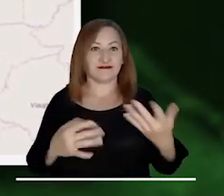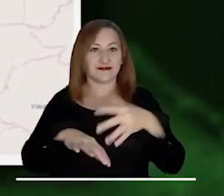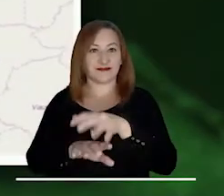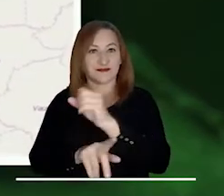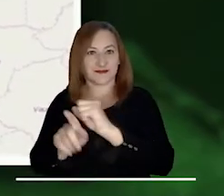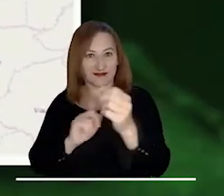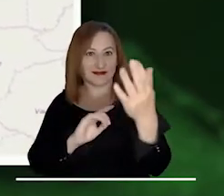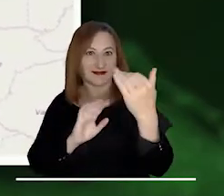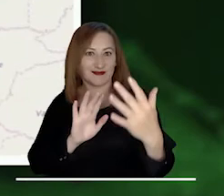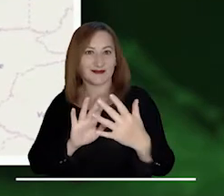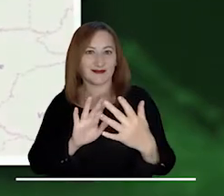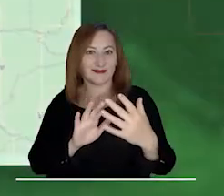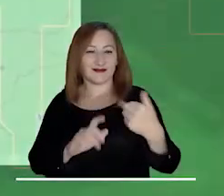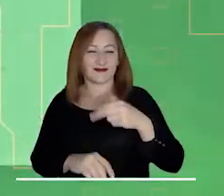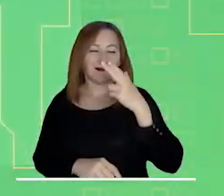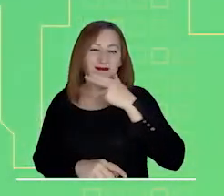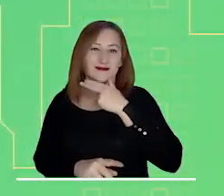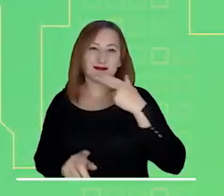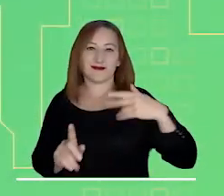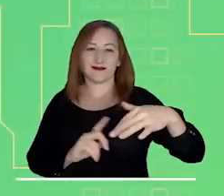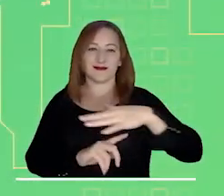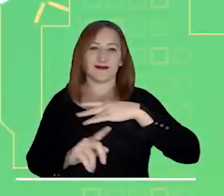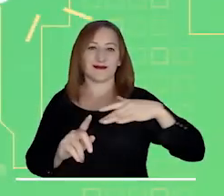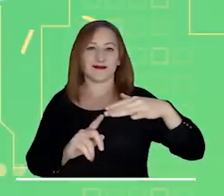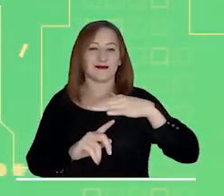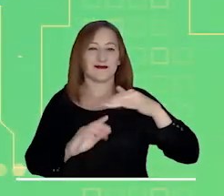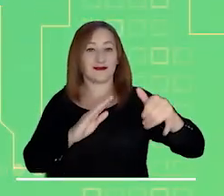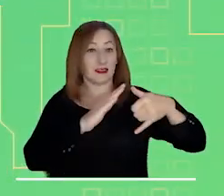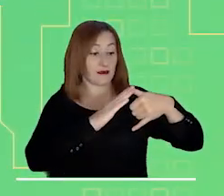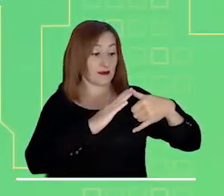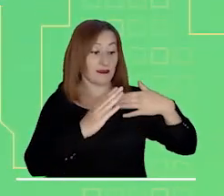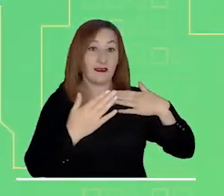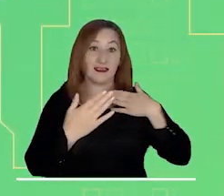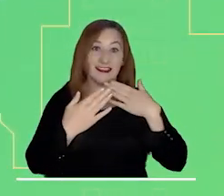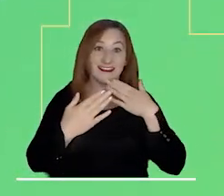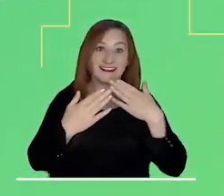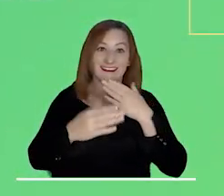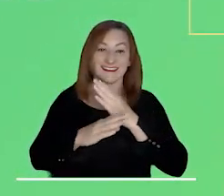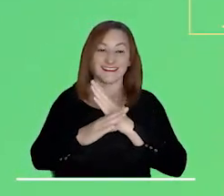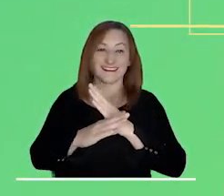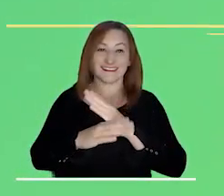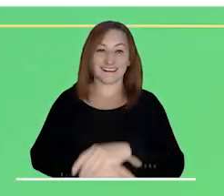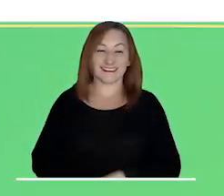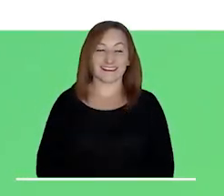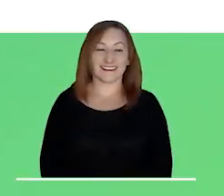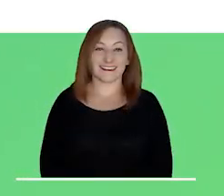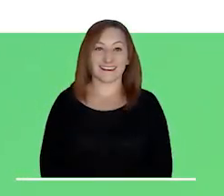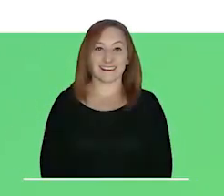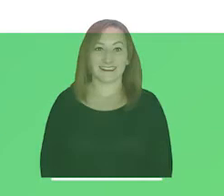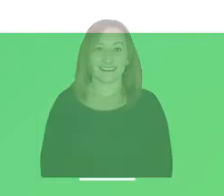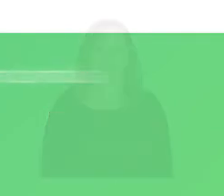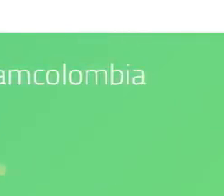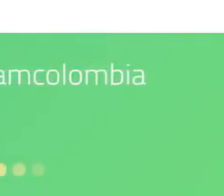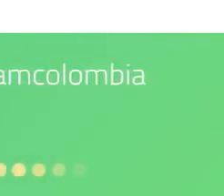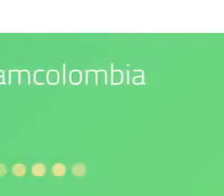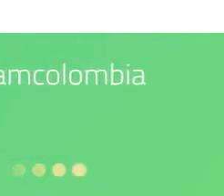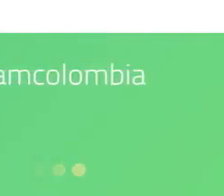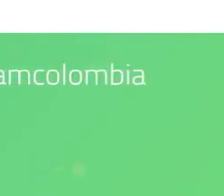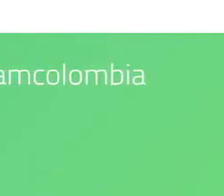Antioquia y Santander. Síguenos en nuestras redes sociales. Nuestro compromiso es con el medio ambiente.